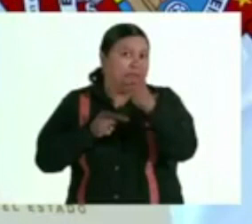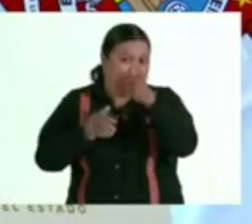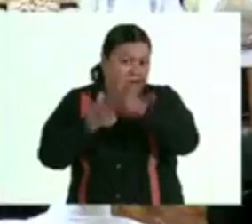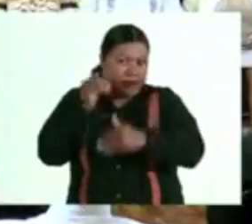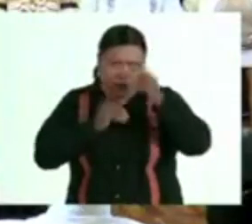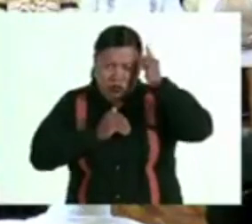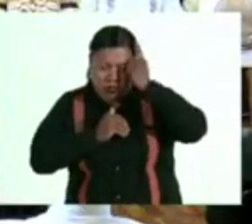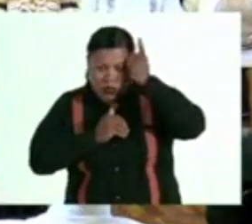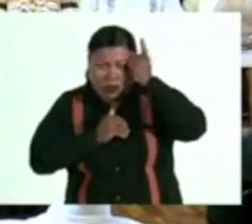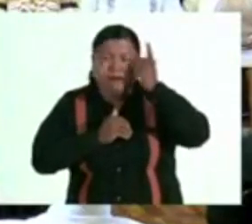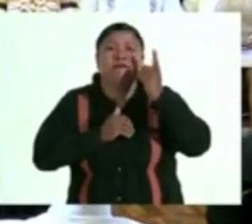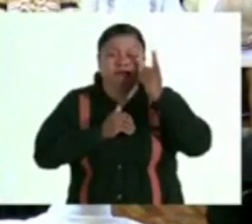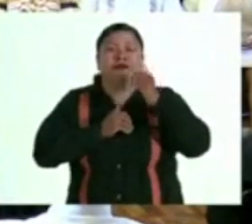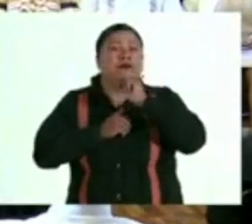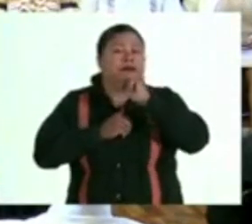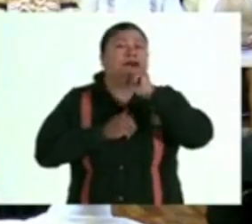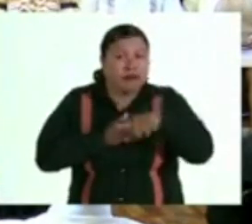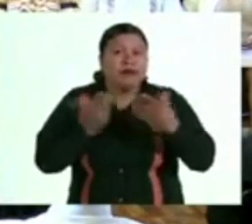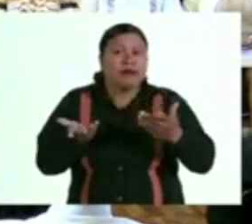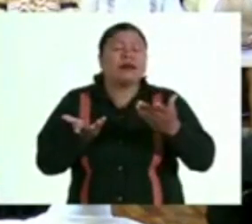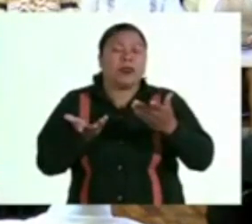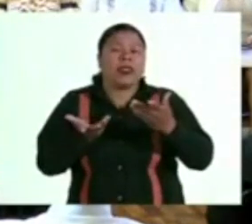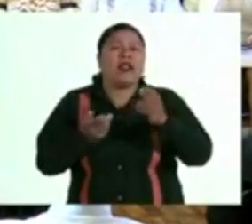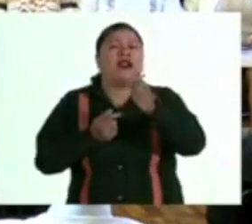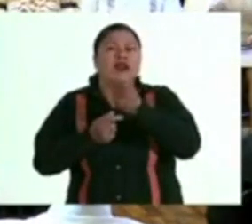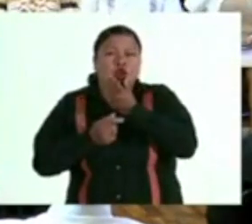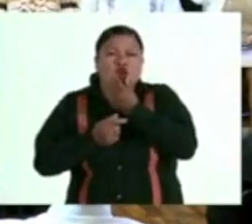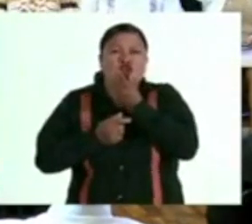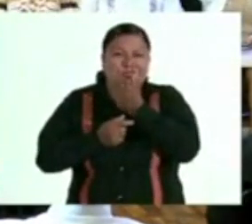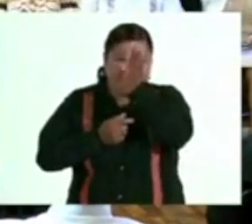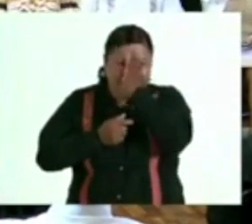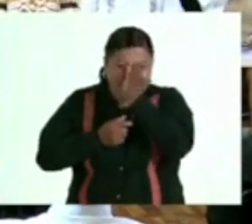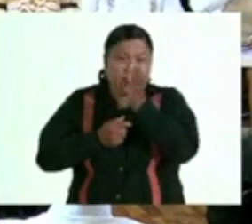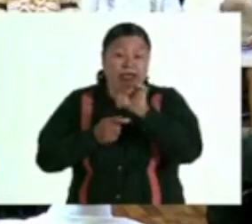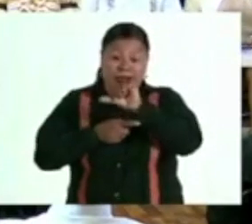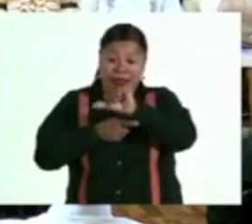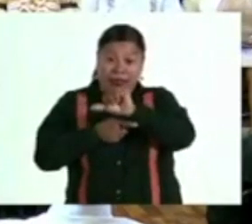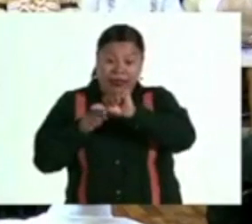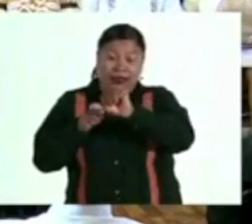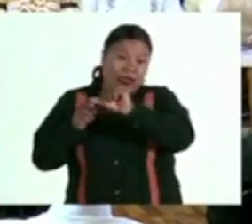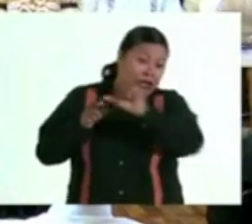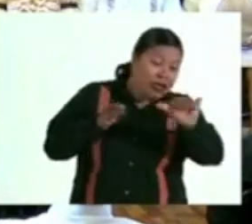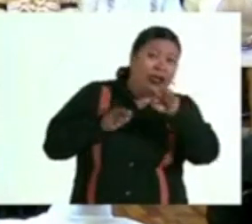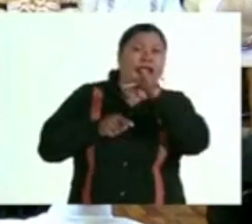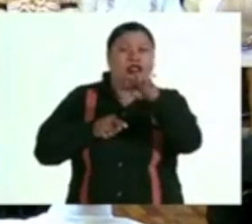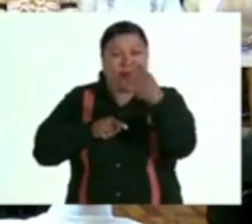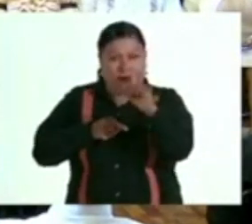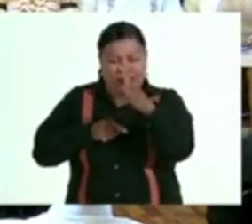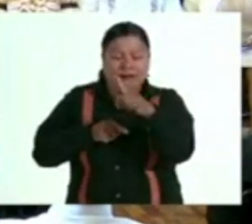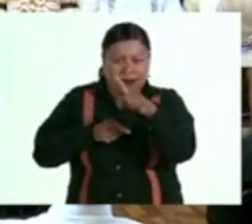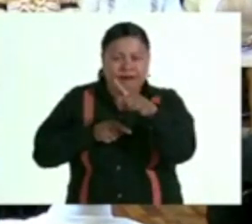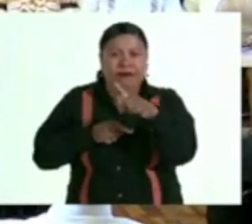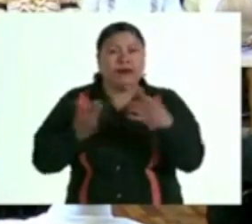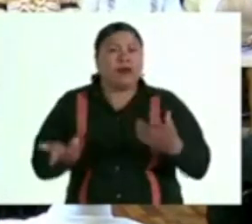diciembre y también las festividades de la Virgen de la Soledad que son del 16 al 19 de diciembre,